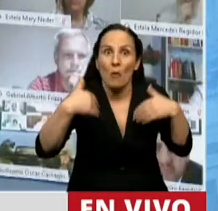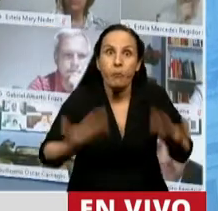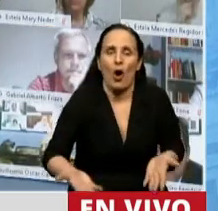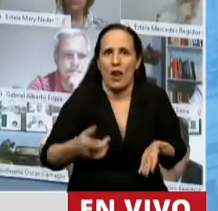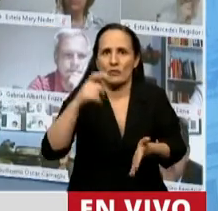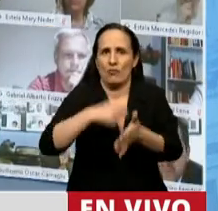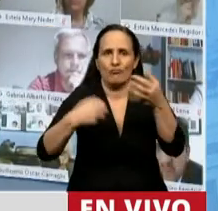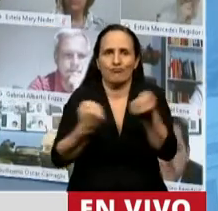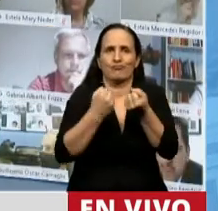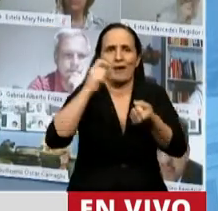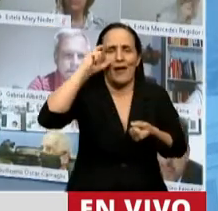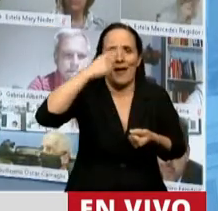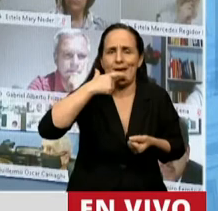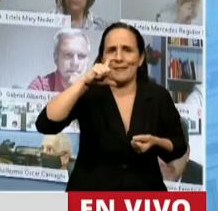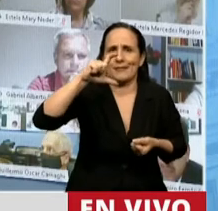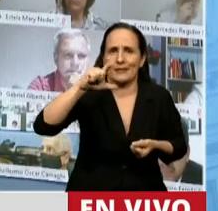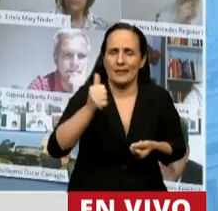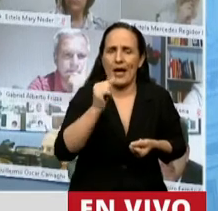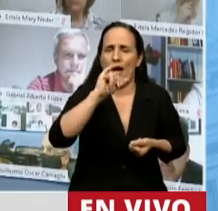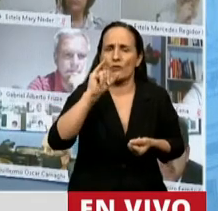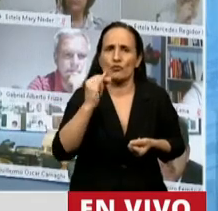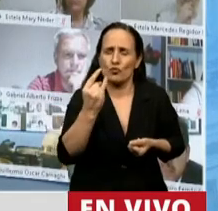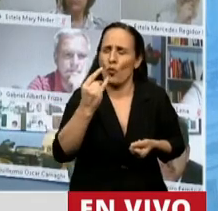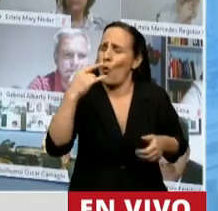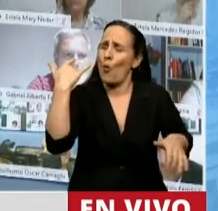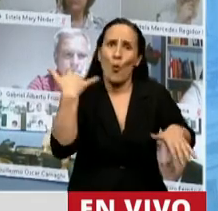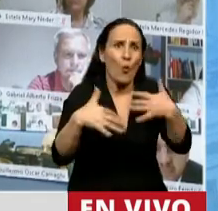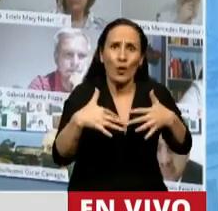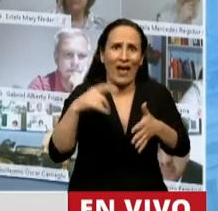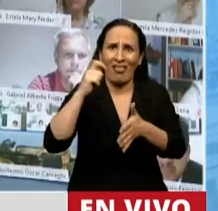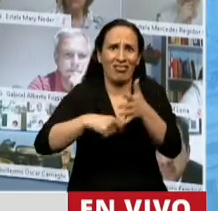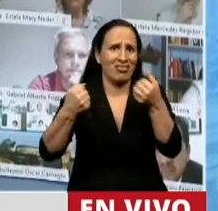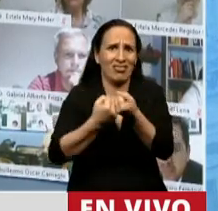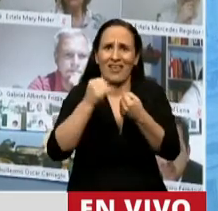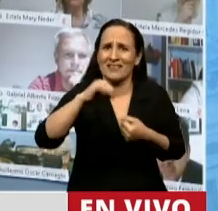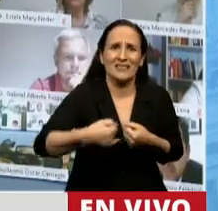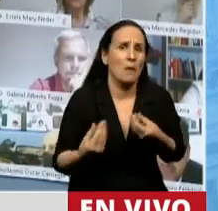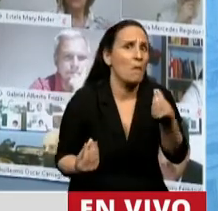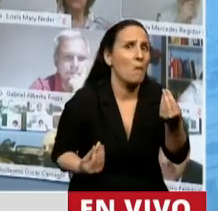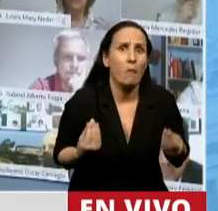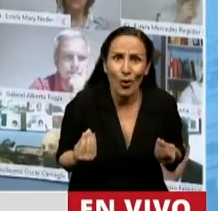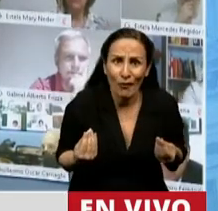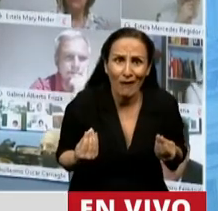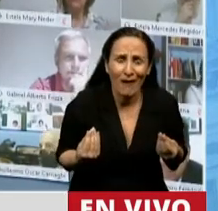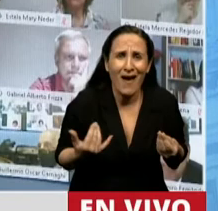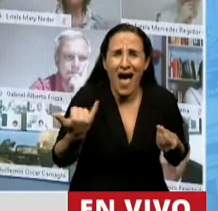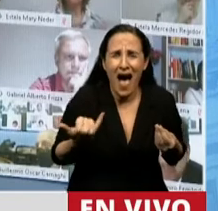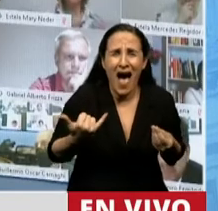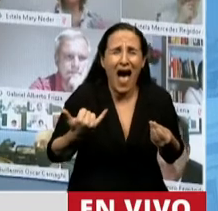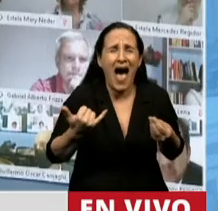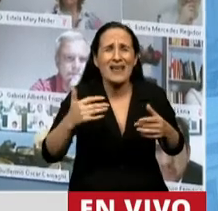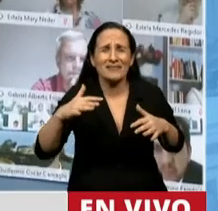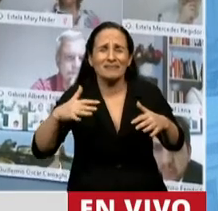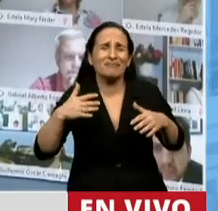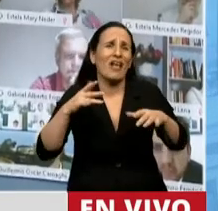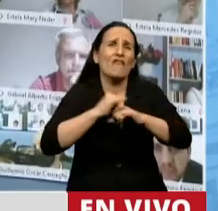y ¿sabe por qué, Presidente? Porque estas desigualdades e inequidades en cuanto